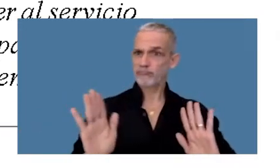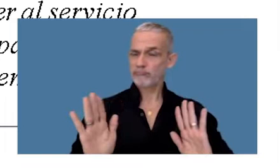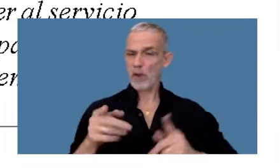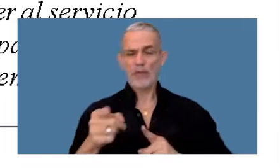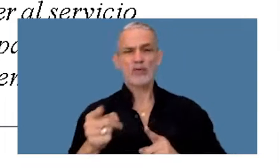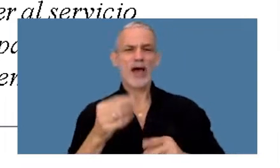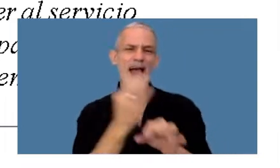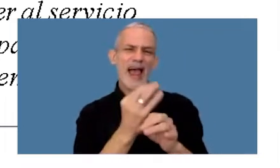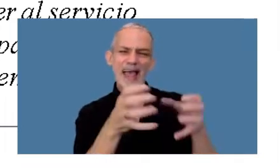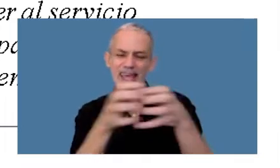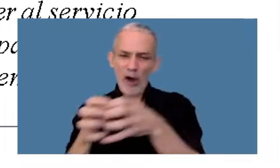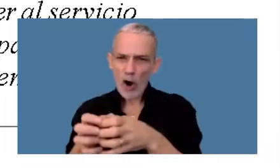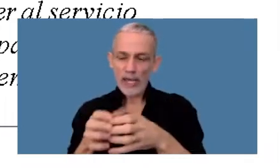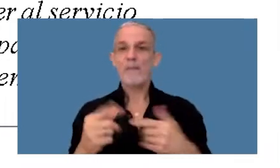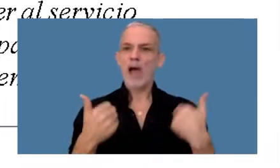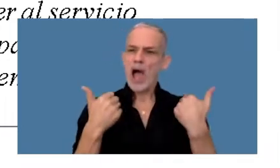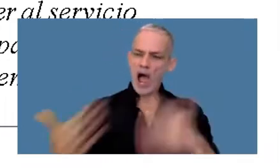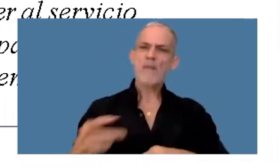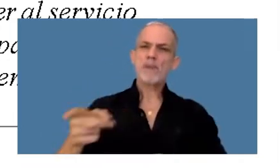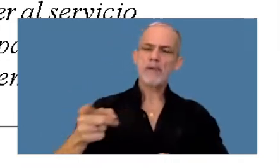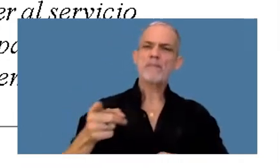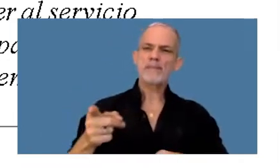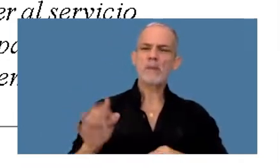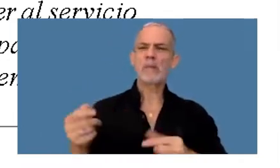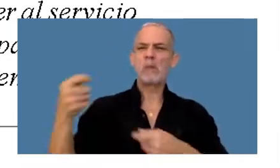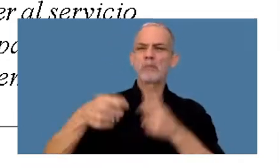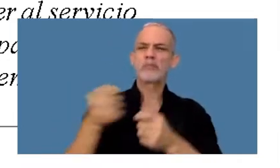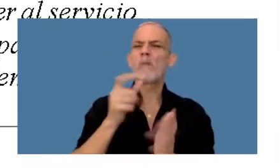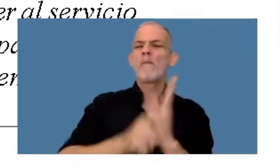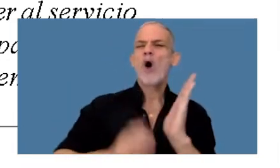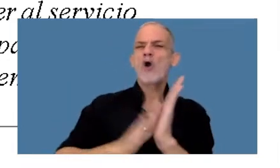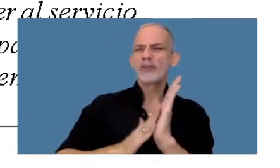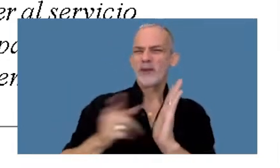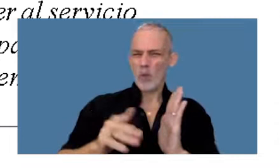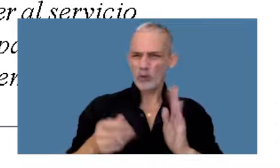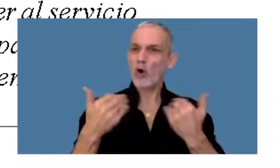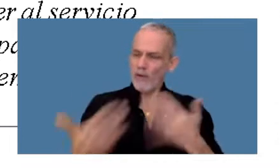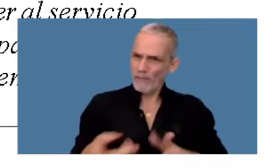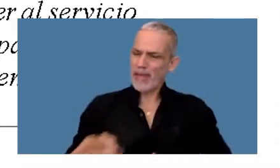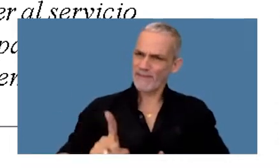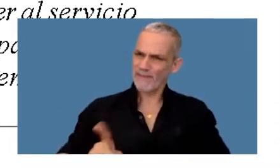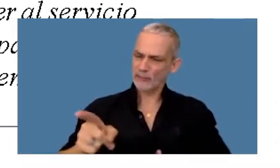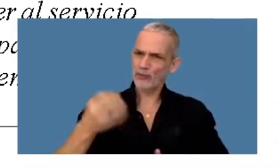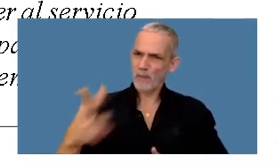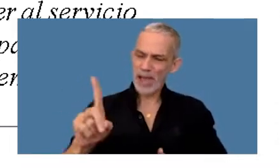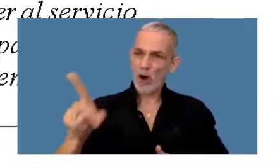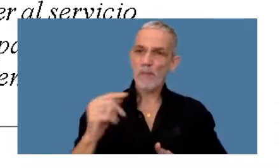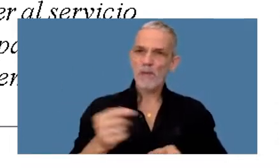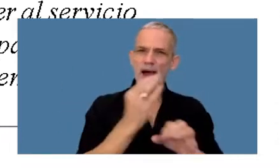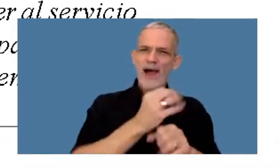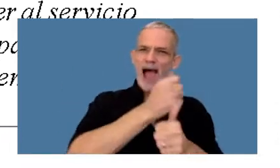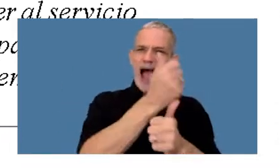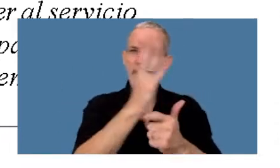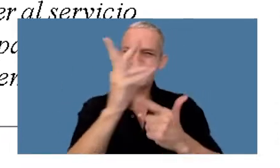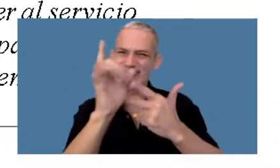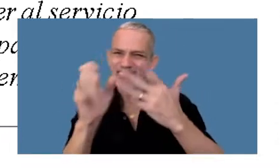categorización favorece al pequeño contribuyente llamado monotributista, donde las recategorizaciones